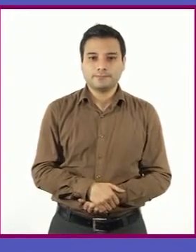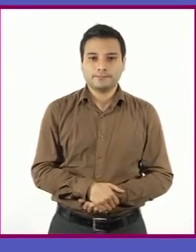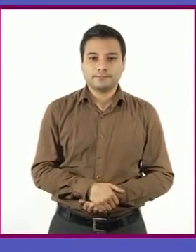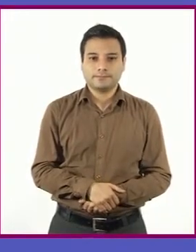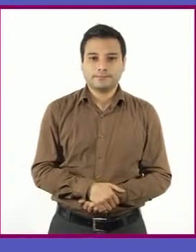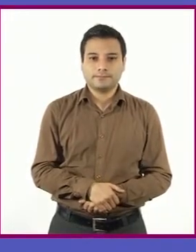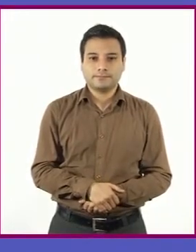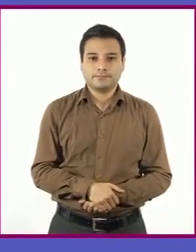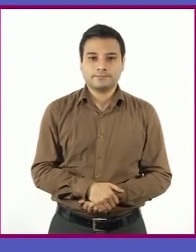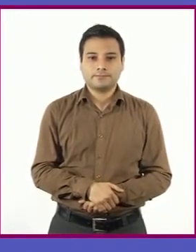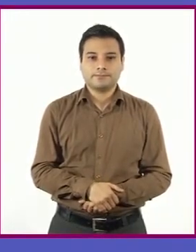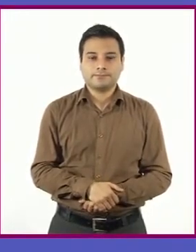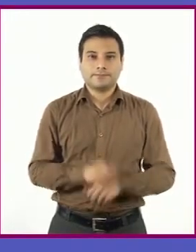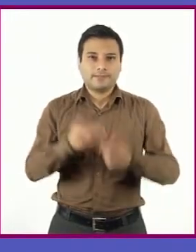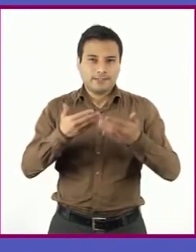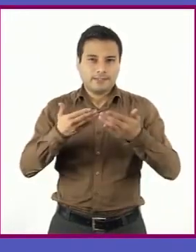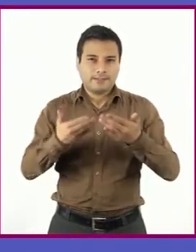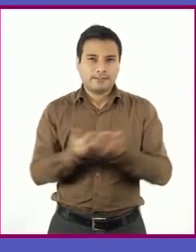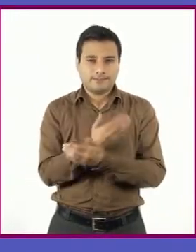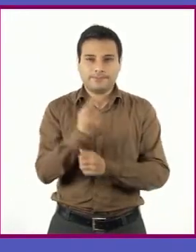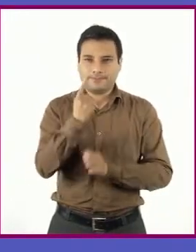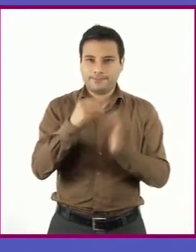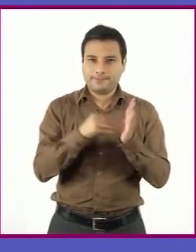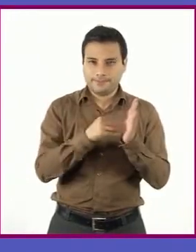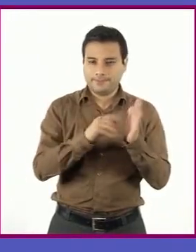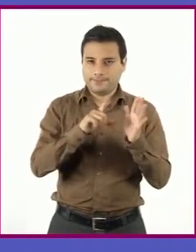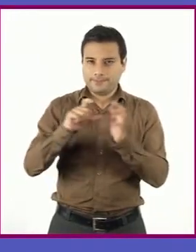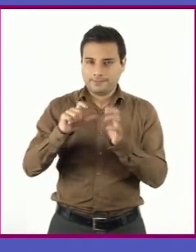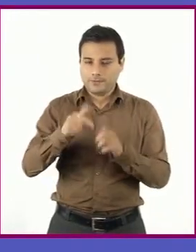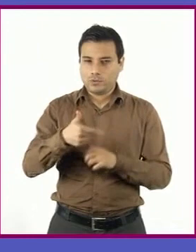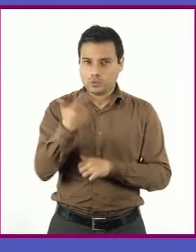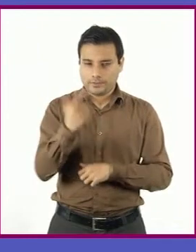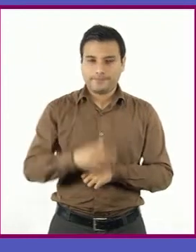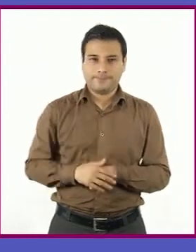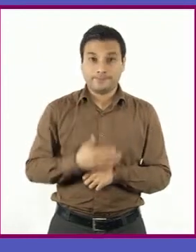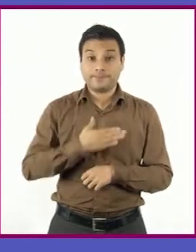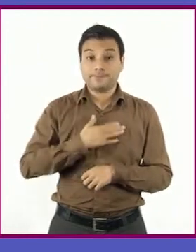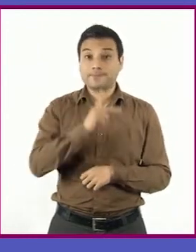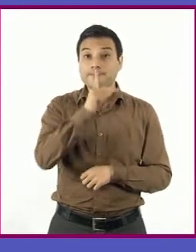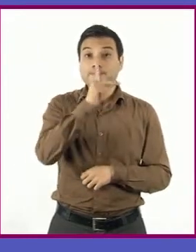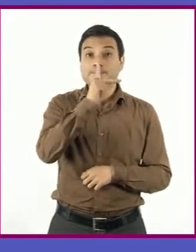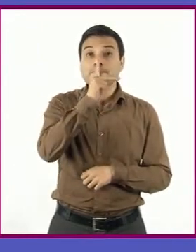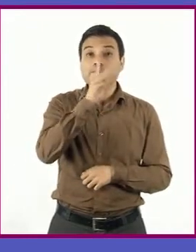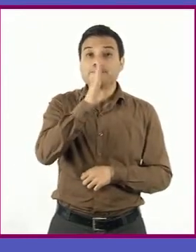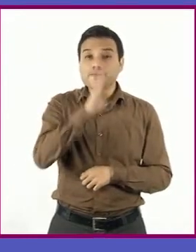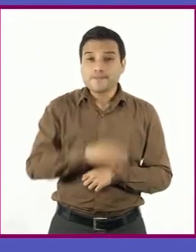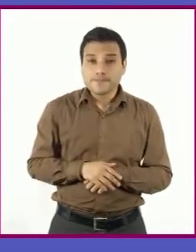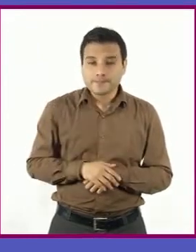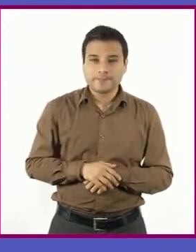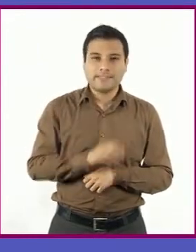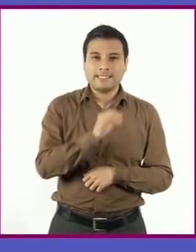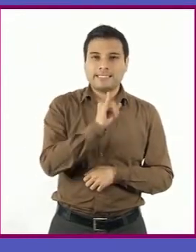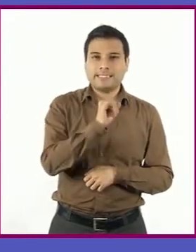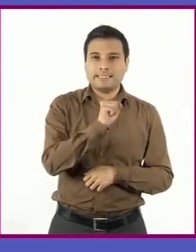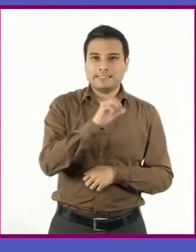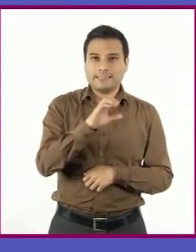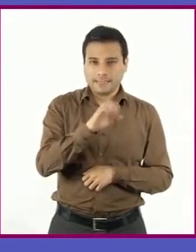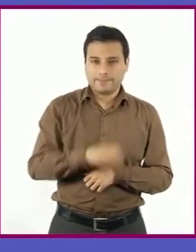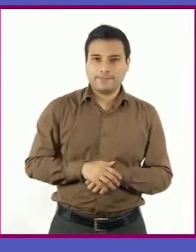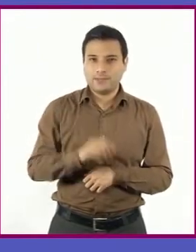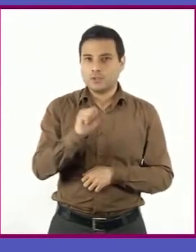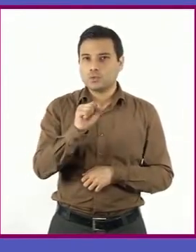Nací en Ginebra en 1712. Fueron mis padres los ciudadanos Isaac Rousseau y Susana Bernal.